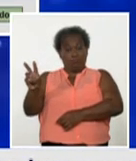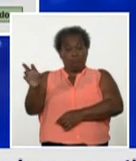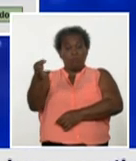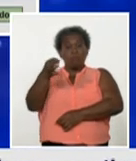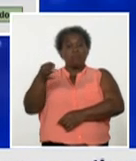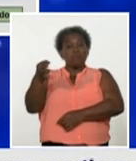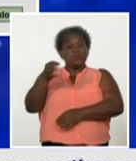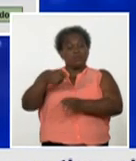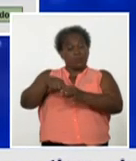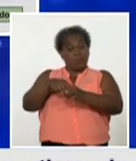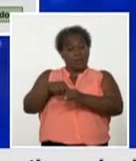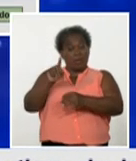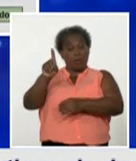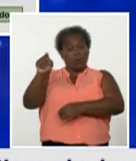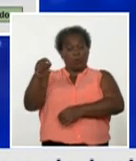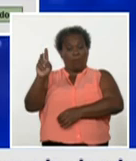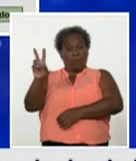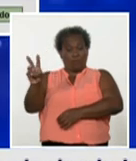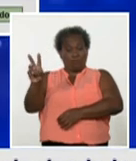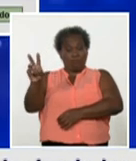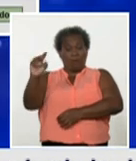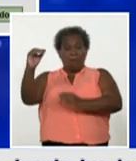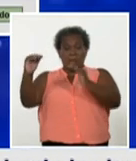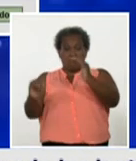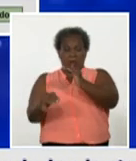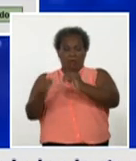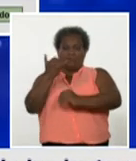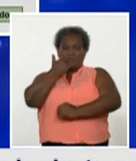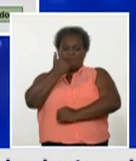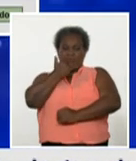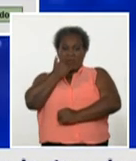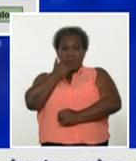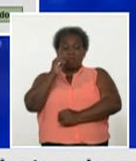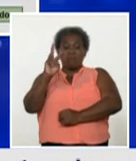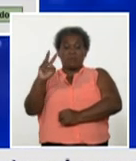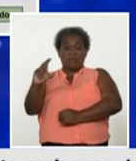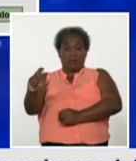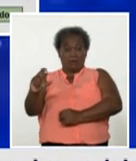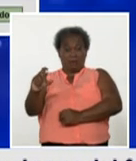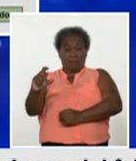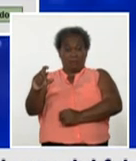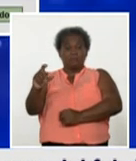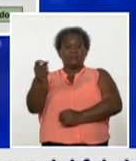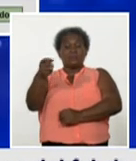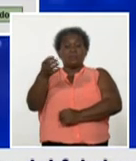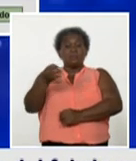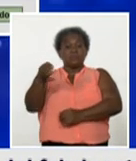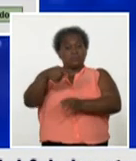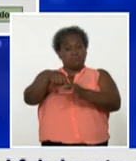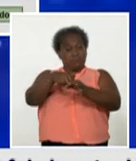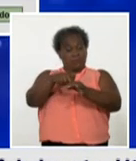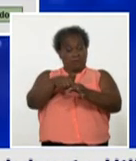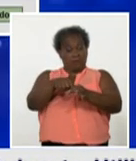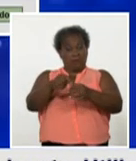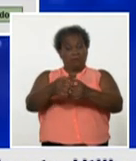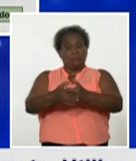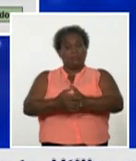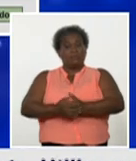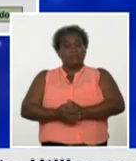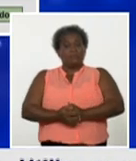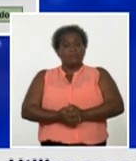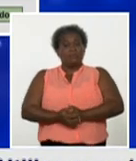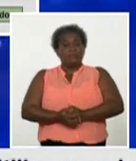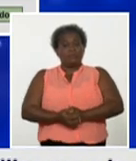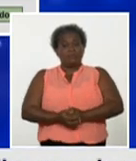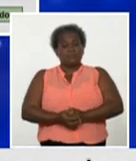son las de menor tasa sobre todo villaclara y el municipio especial isla de la juventud